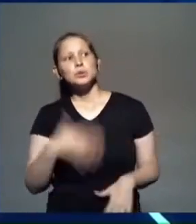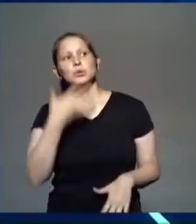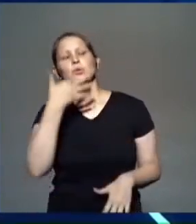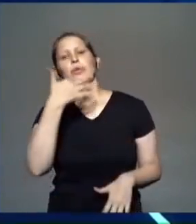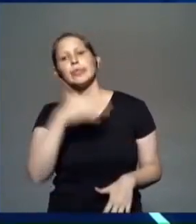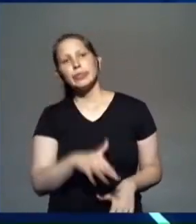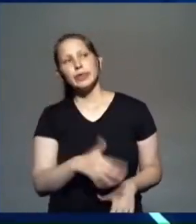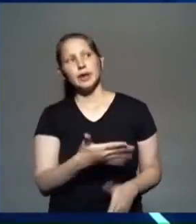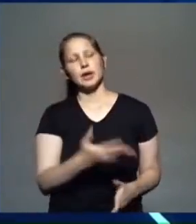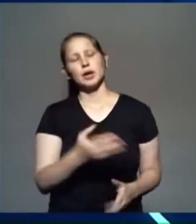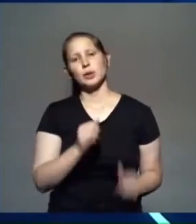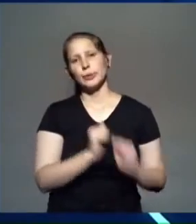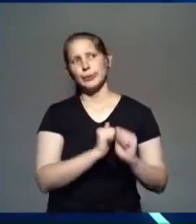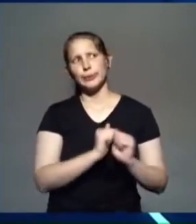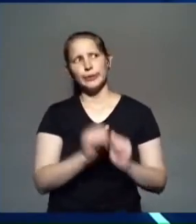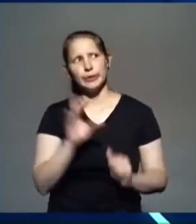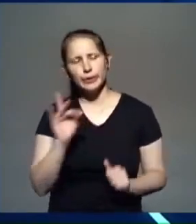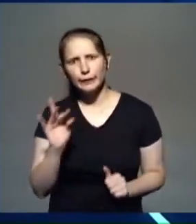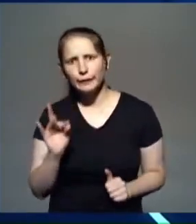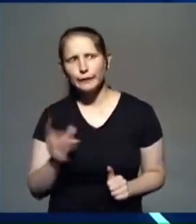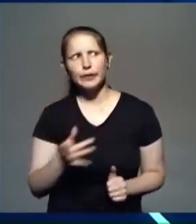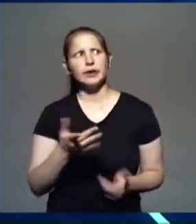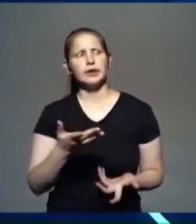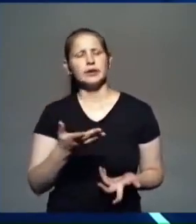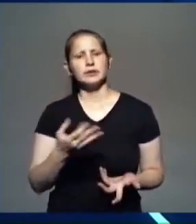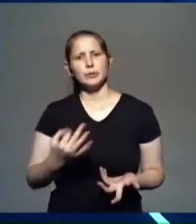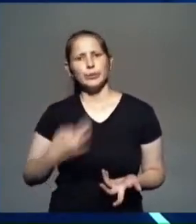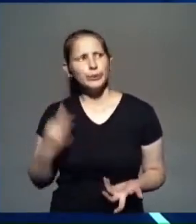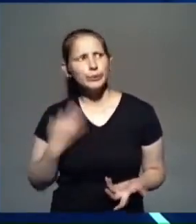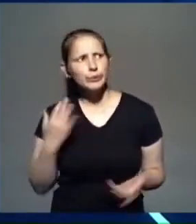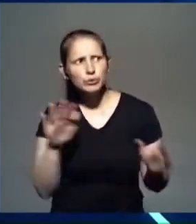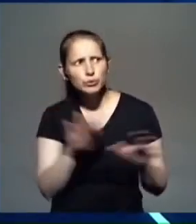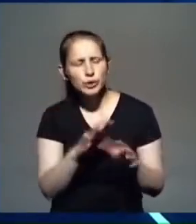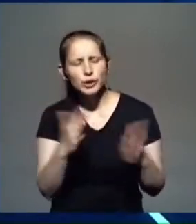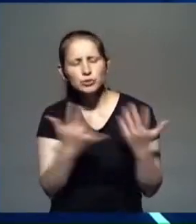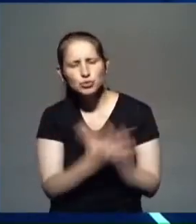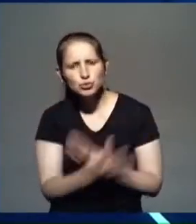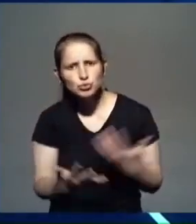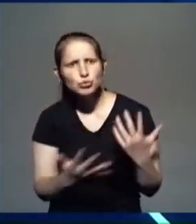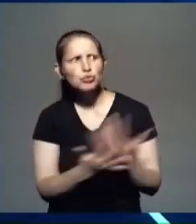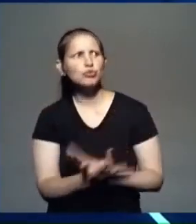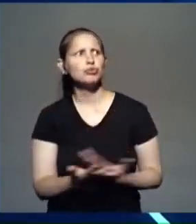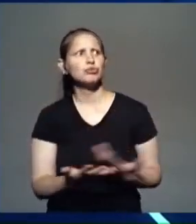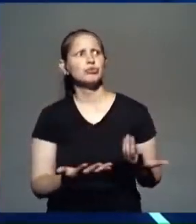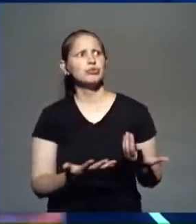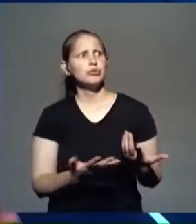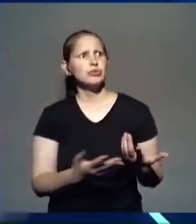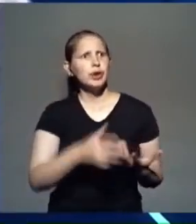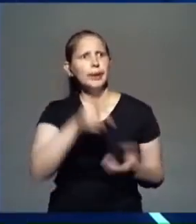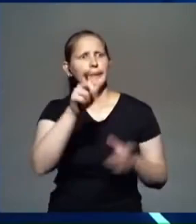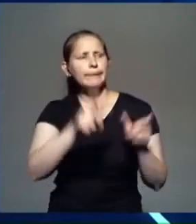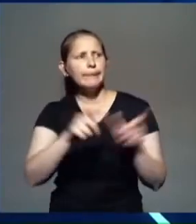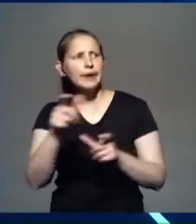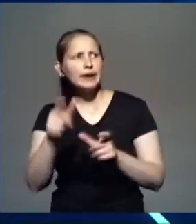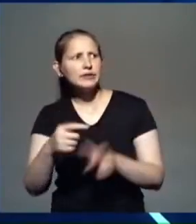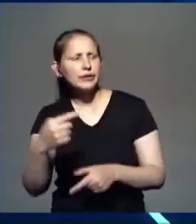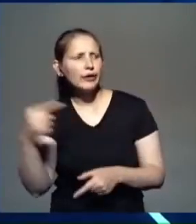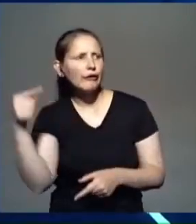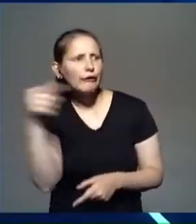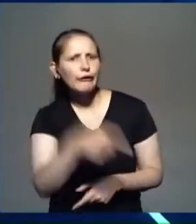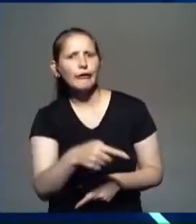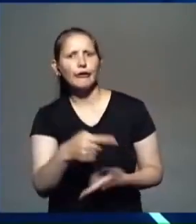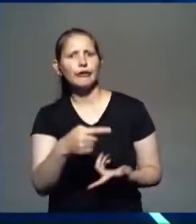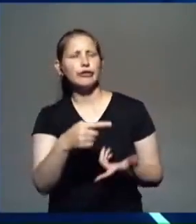Por lo que pasó, por lo que vivió, por lo que sufrió, por lo que padeció, por lo que le dijeron, por cómo lo trataron, por cómo lo